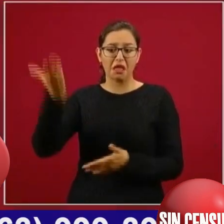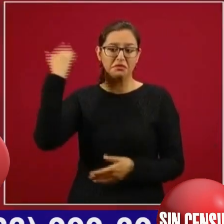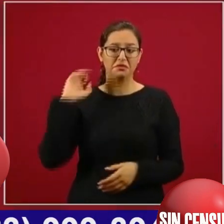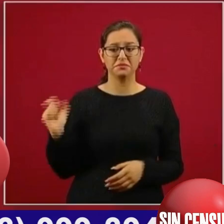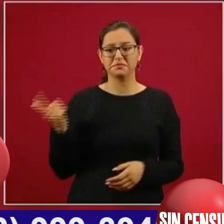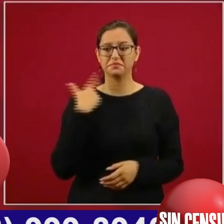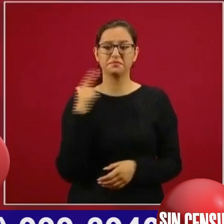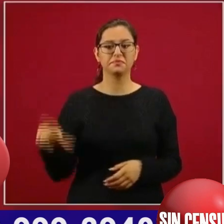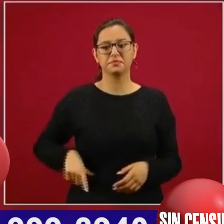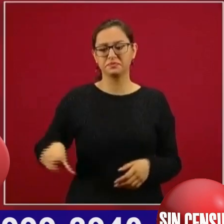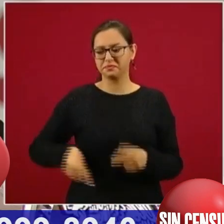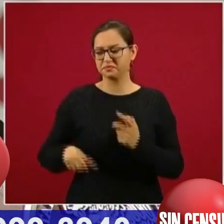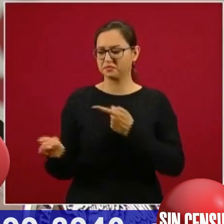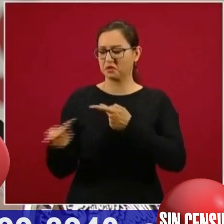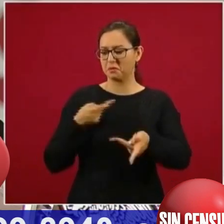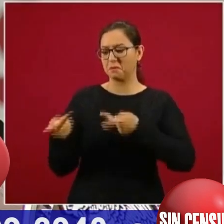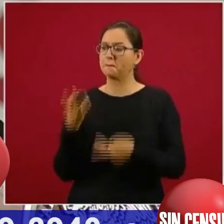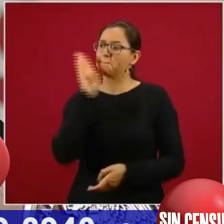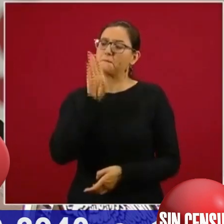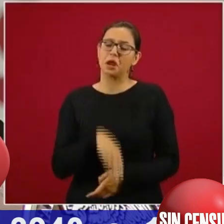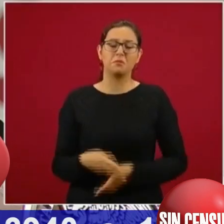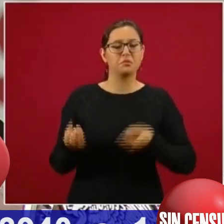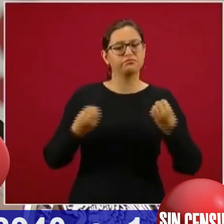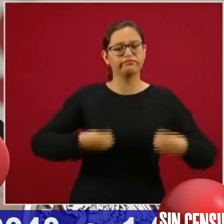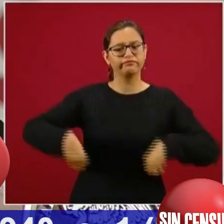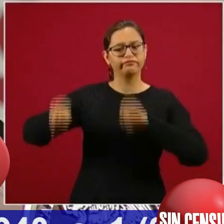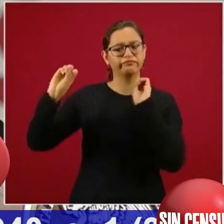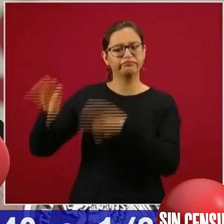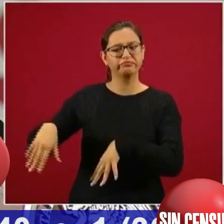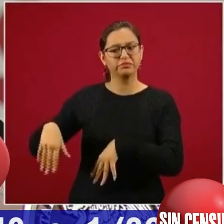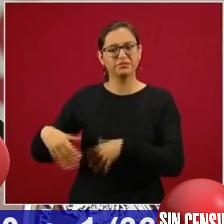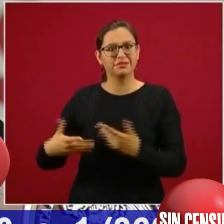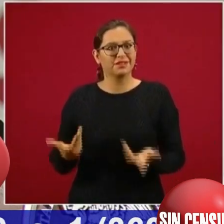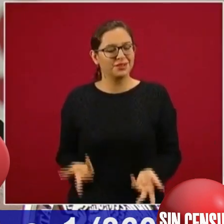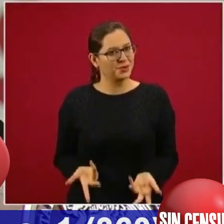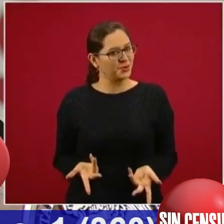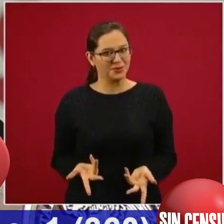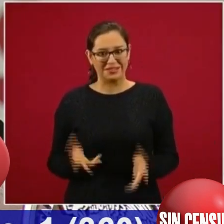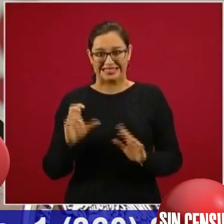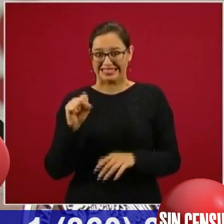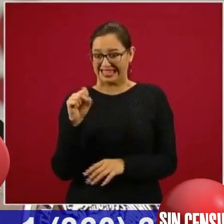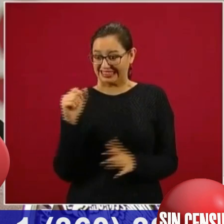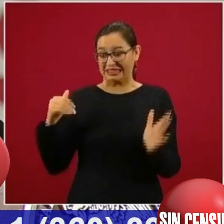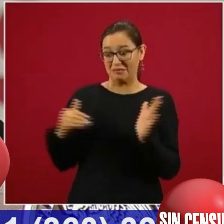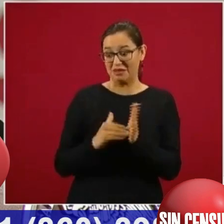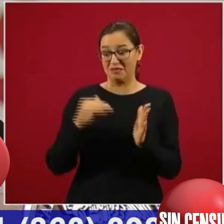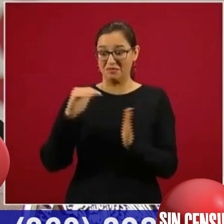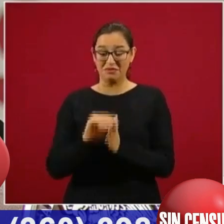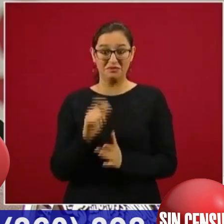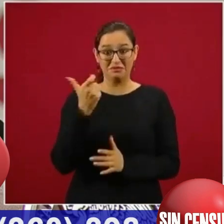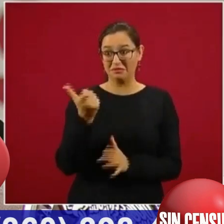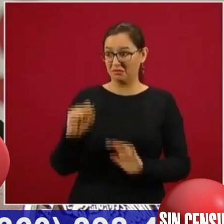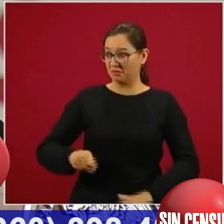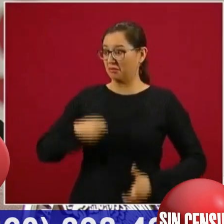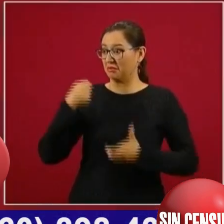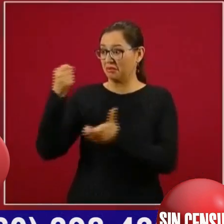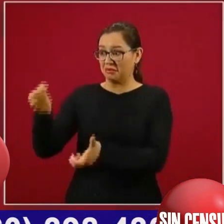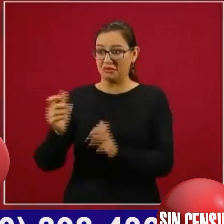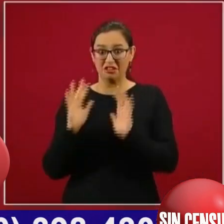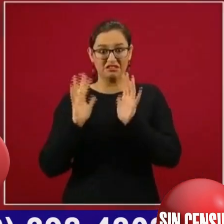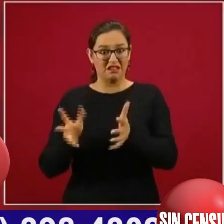se han invertido más de 60 mil millones de pesos del erario,